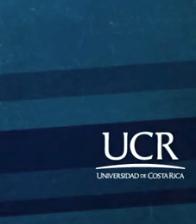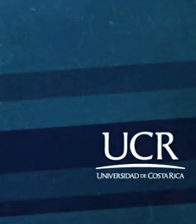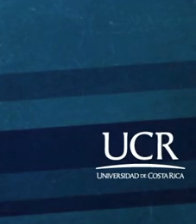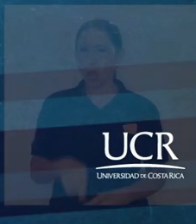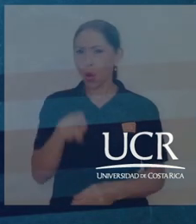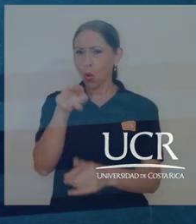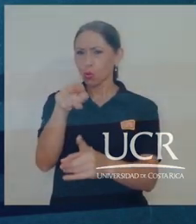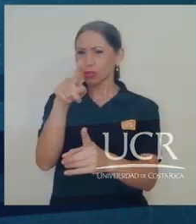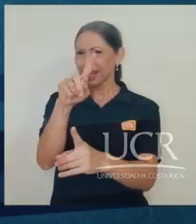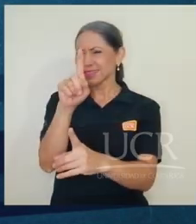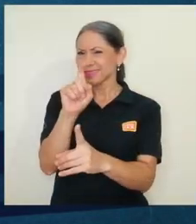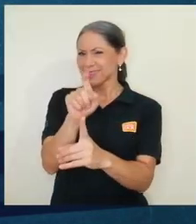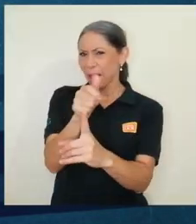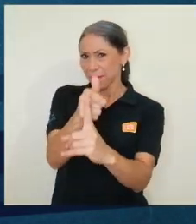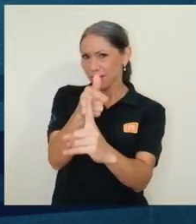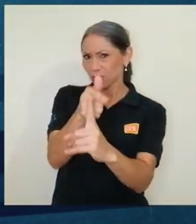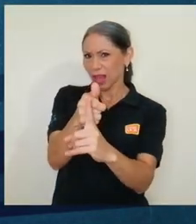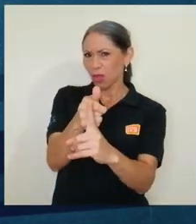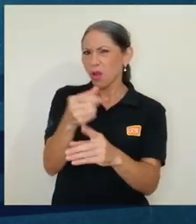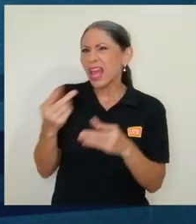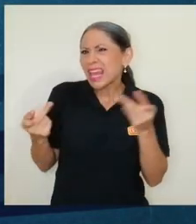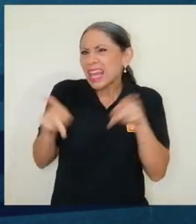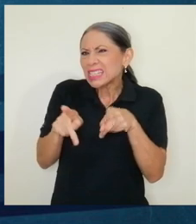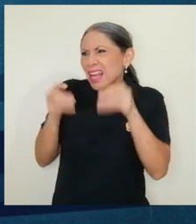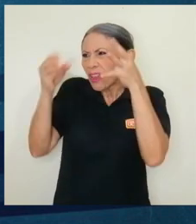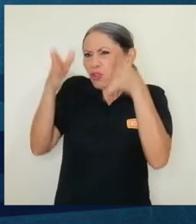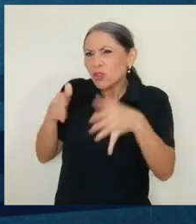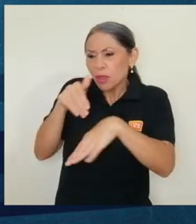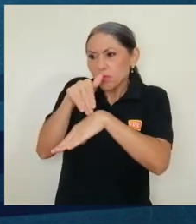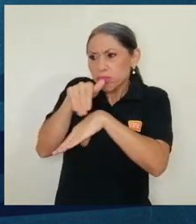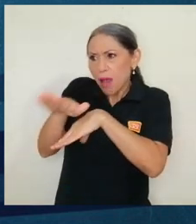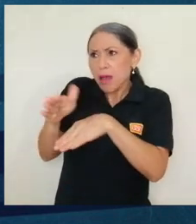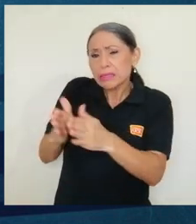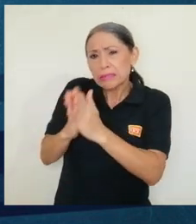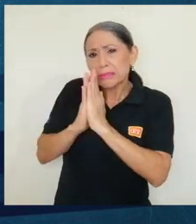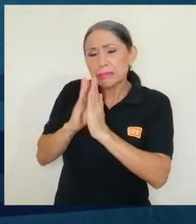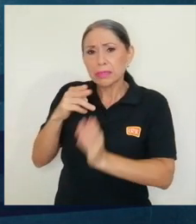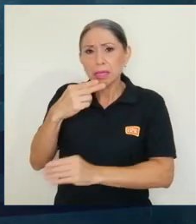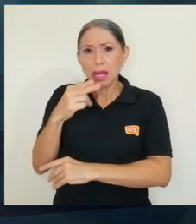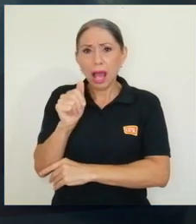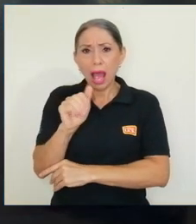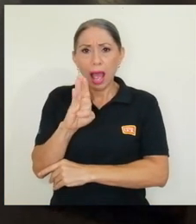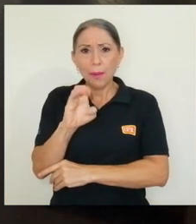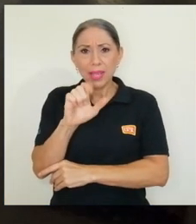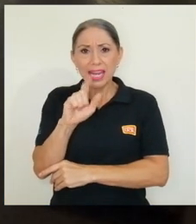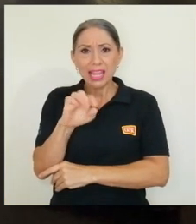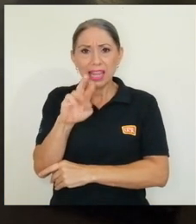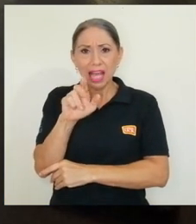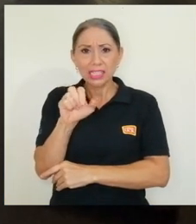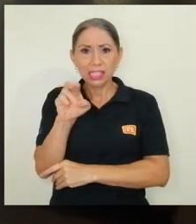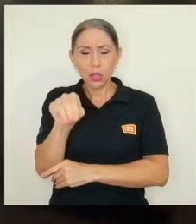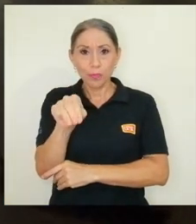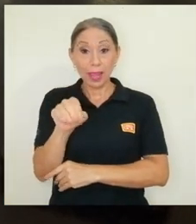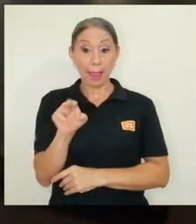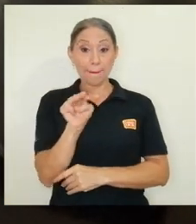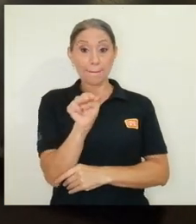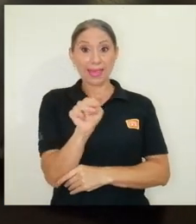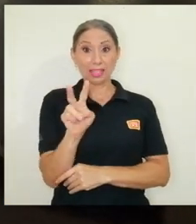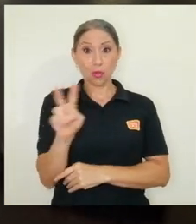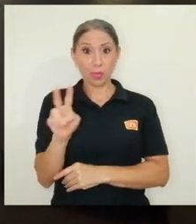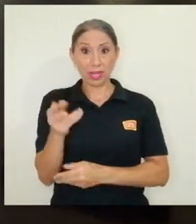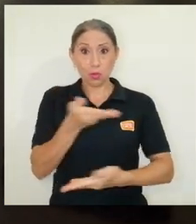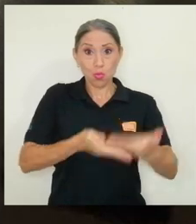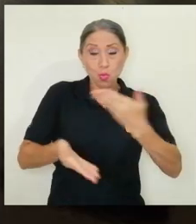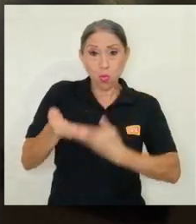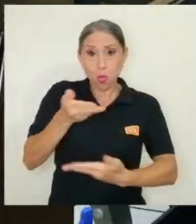Se ha preguntado qué sucede cuando un docente envía la solicitud de habilitación. La plataforma Mediación Virtual genera